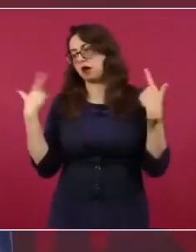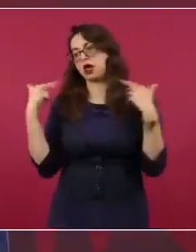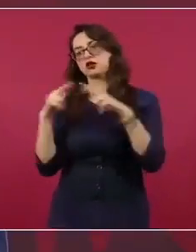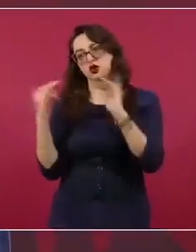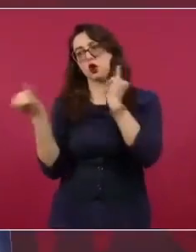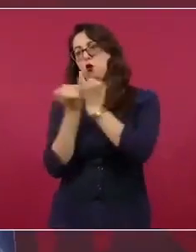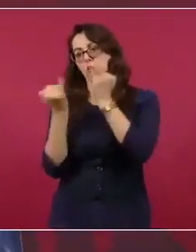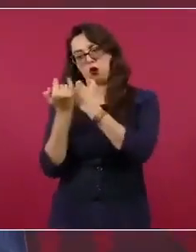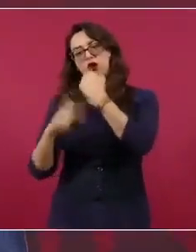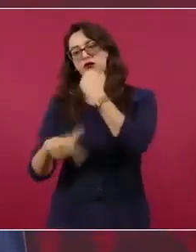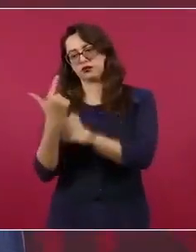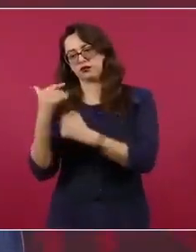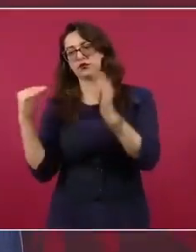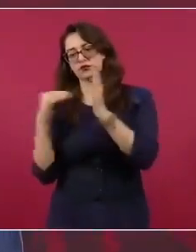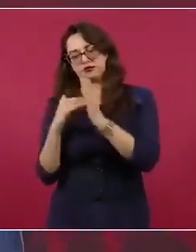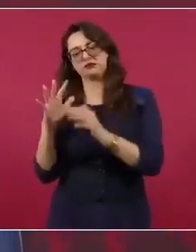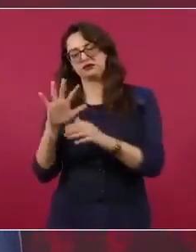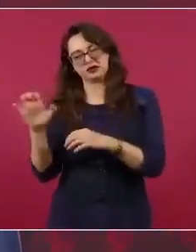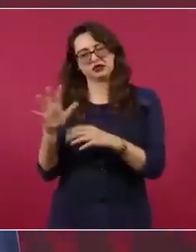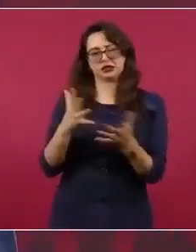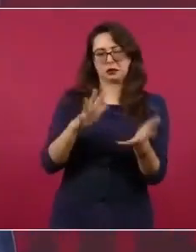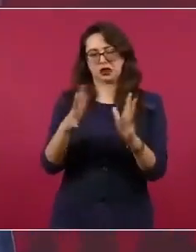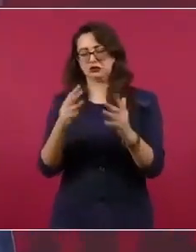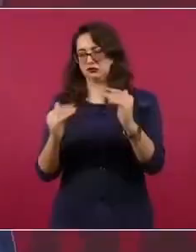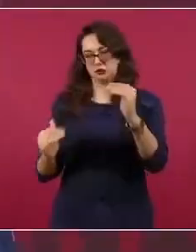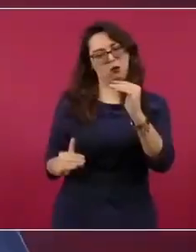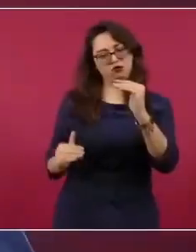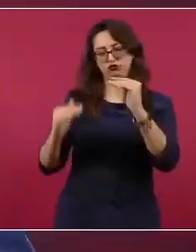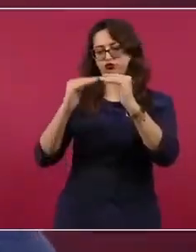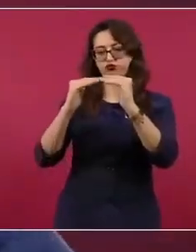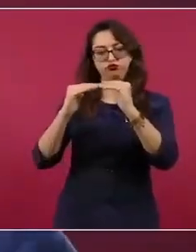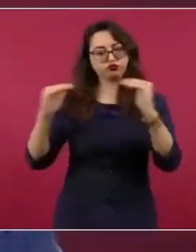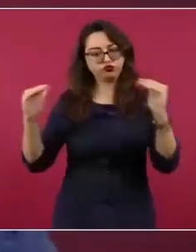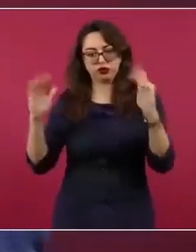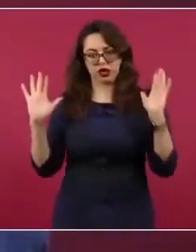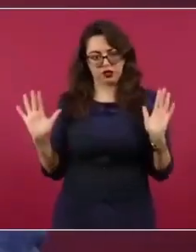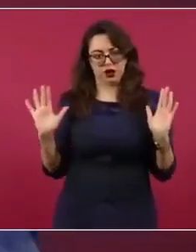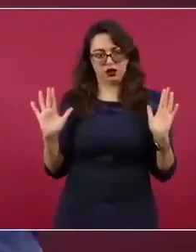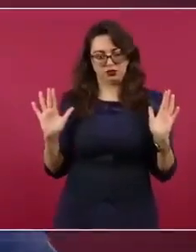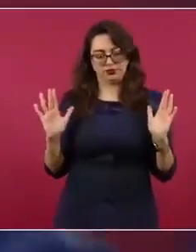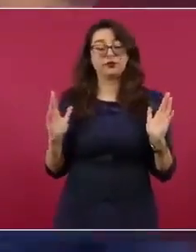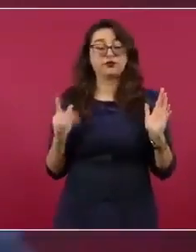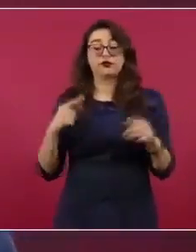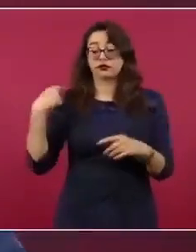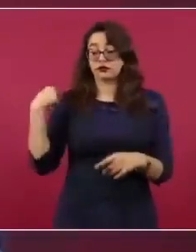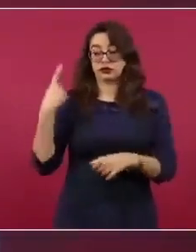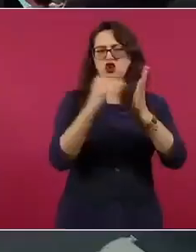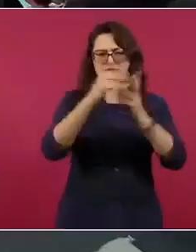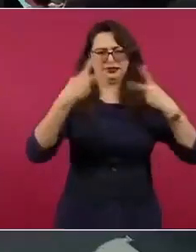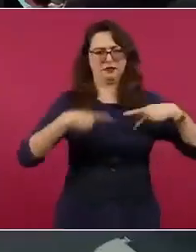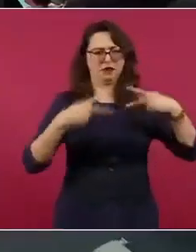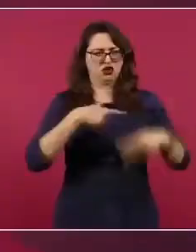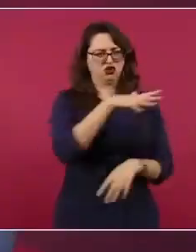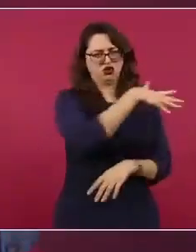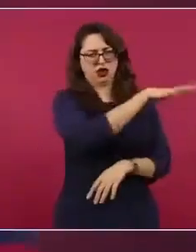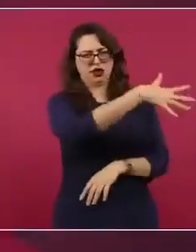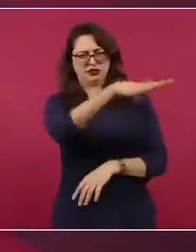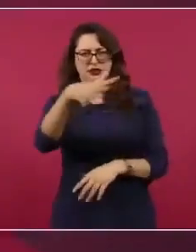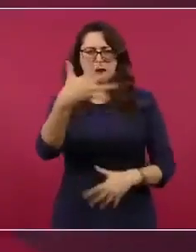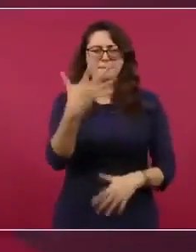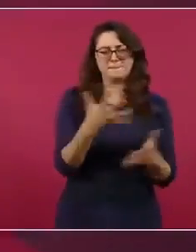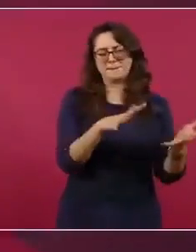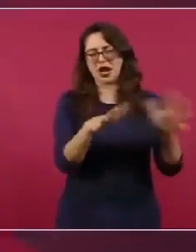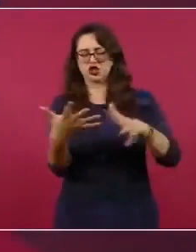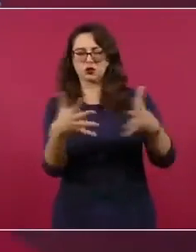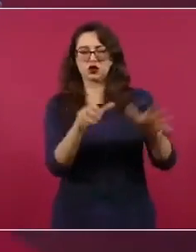entonces 12 mil 500 pesos mensuales, pero del año pasado a este año ahora ya es